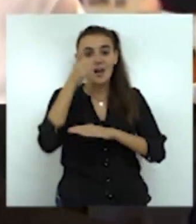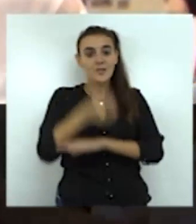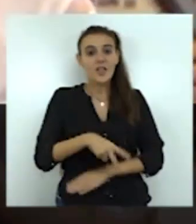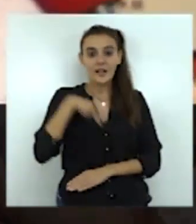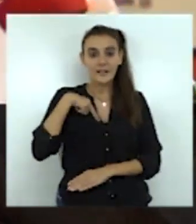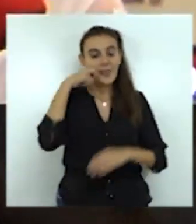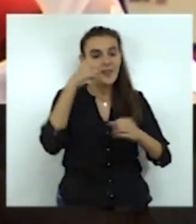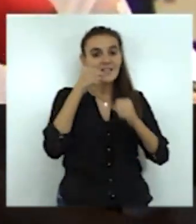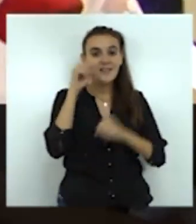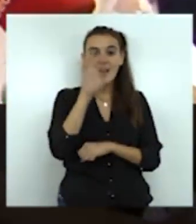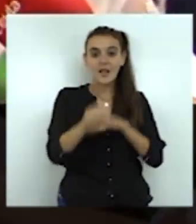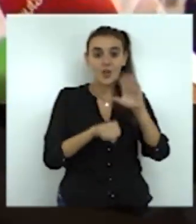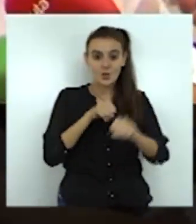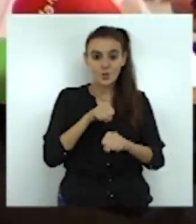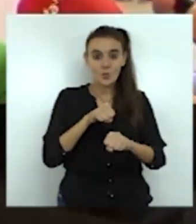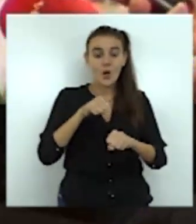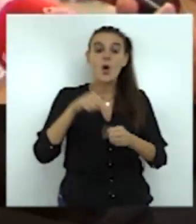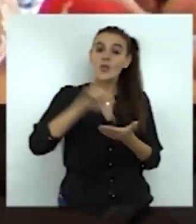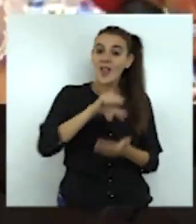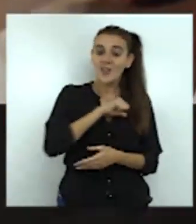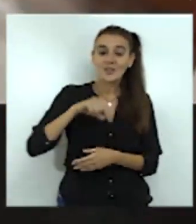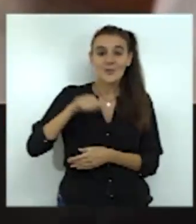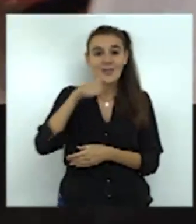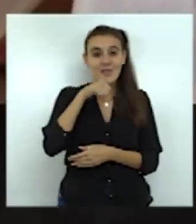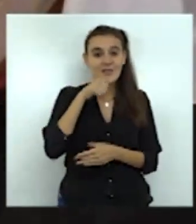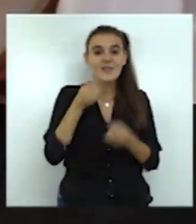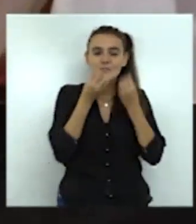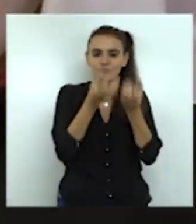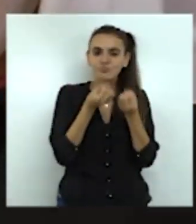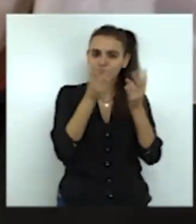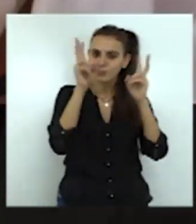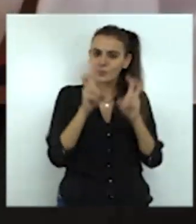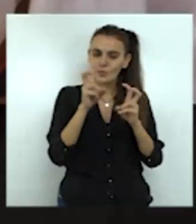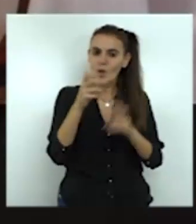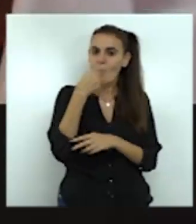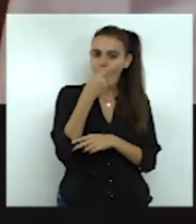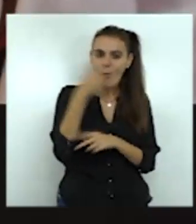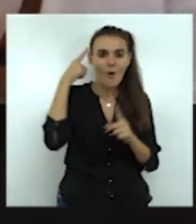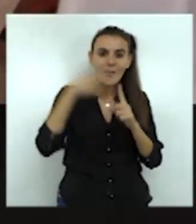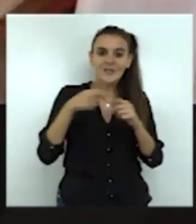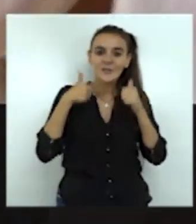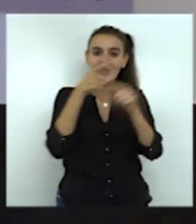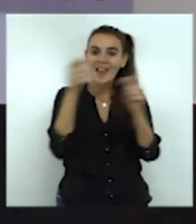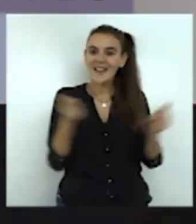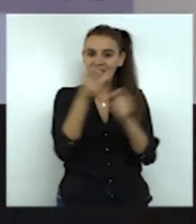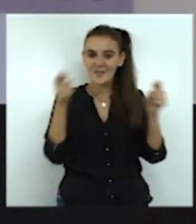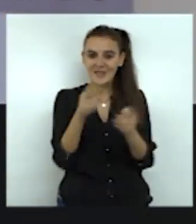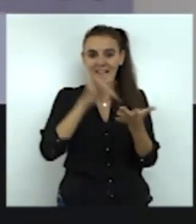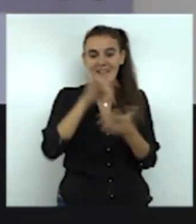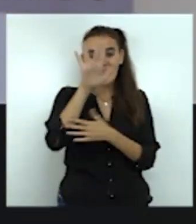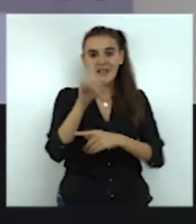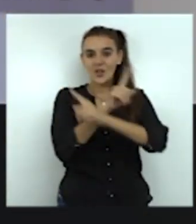de la Ciudad Autónoma de Ceuta informa de las dosis adquiridas y del importe de las mismas para iniciar la campaña el 5 de noviembre. Tenemos un